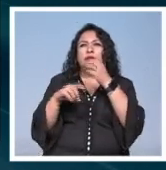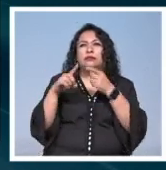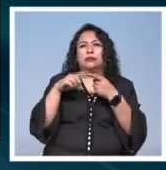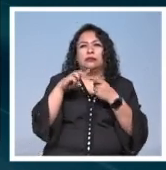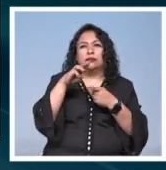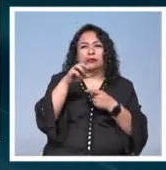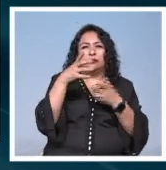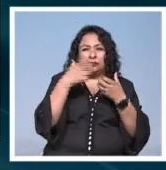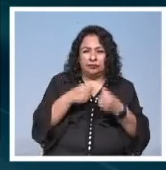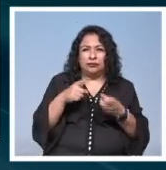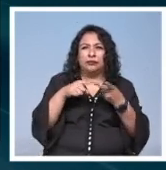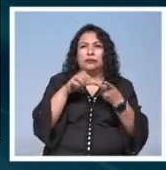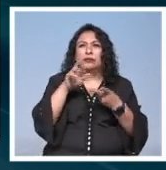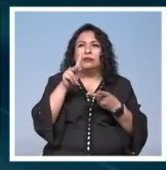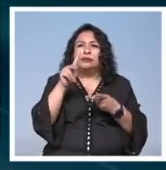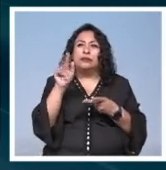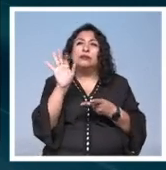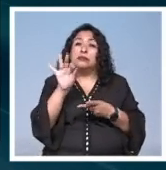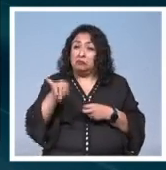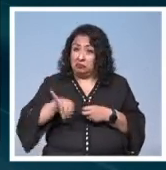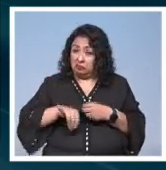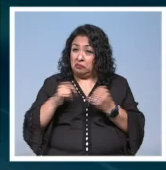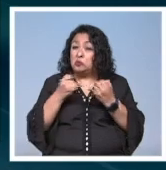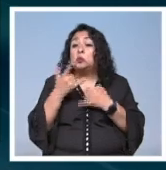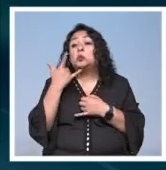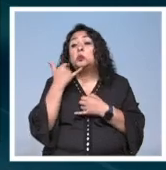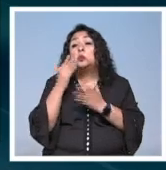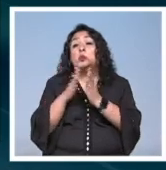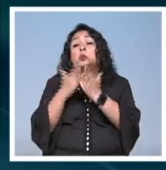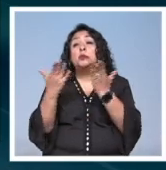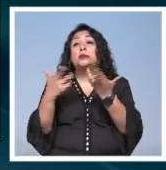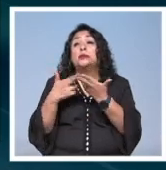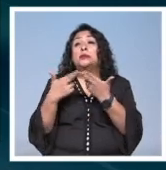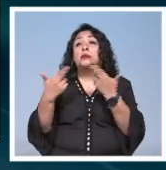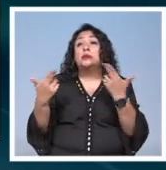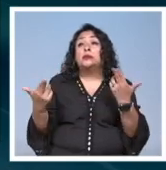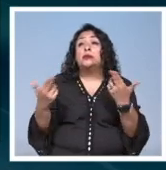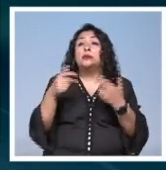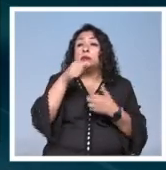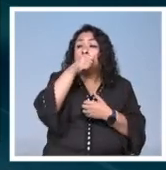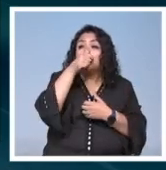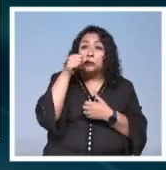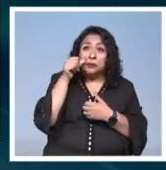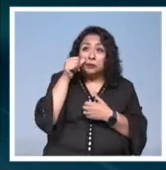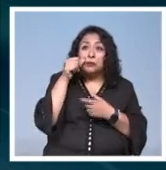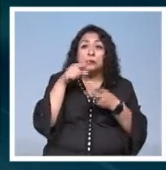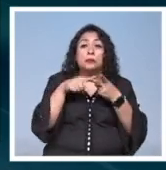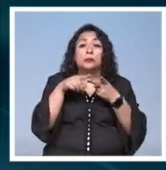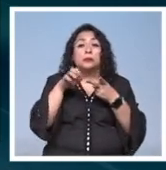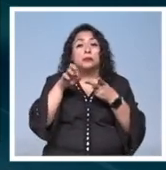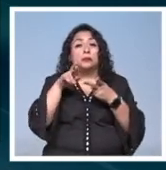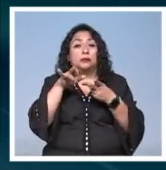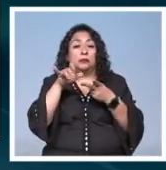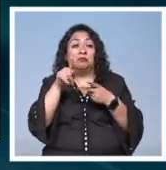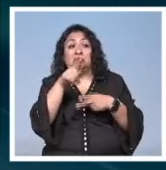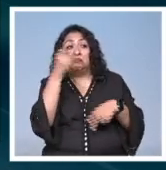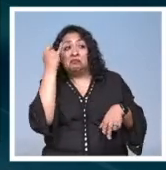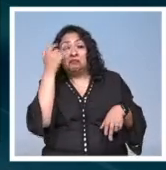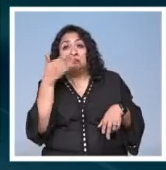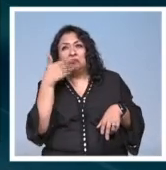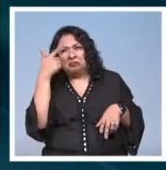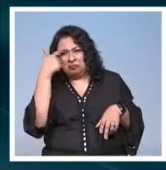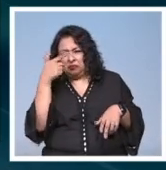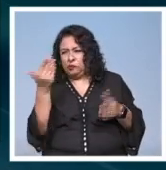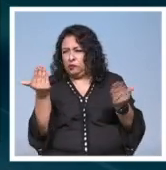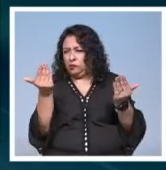Maximiliano y Carlota sería muy interesante también echarle un ojo a la relación entre Benito Juárez y Margarita Massa para hacer